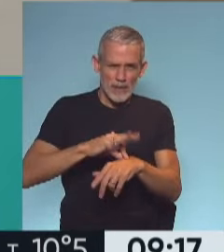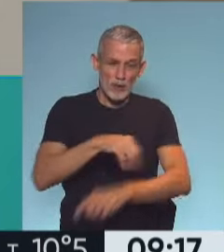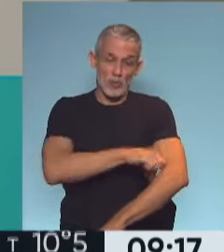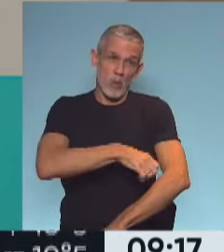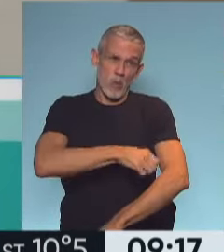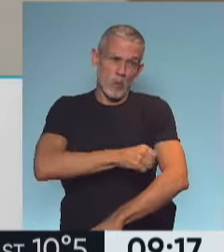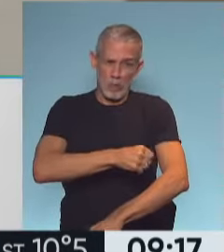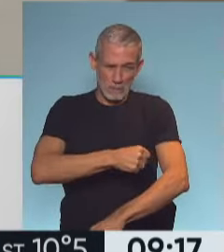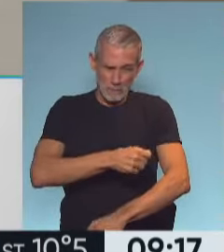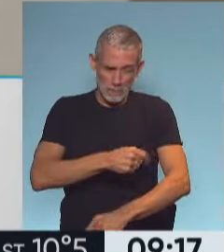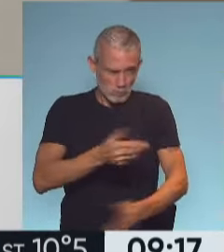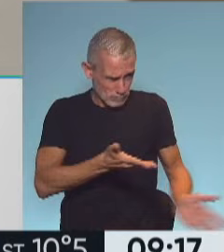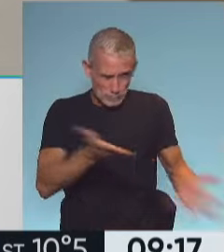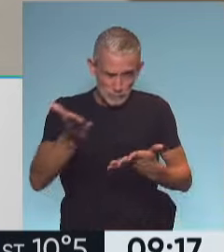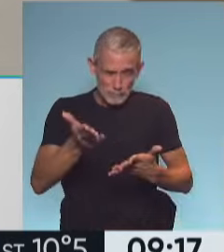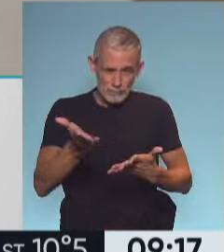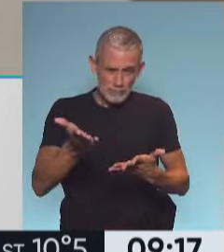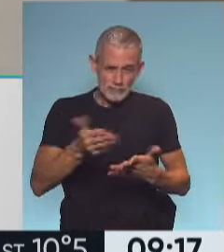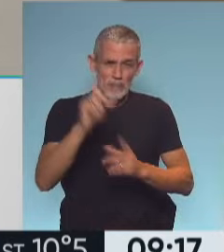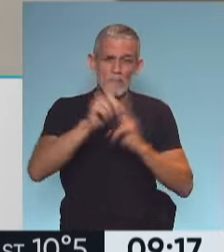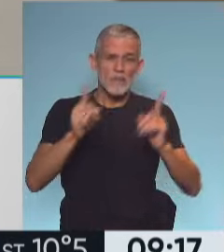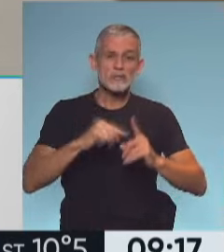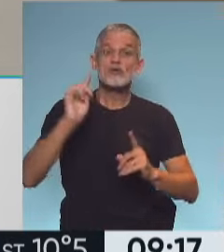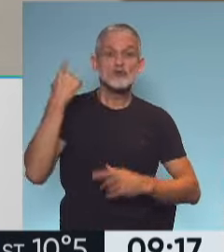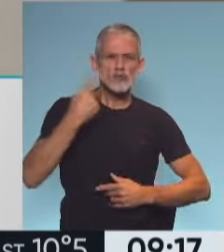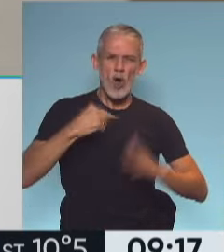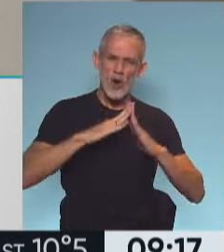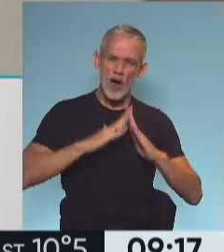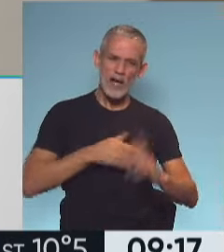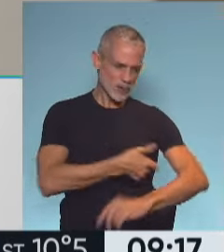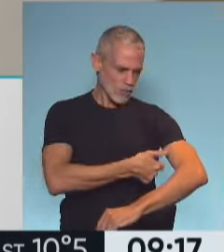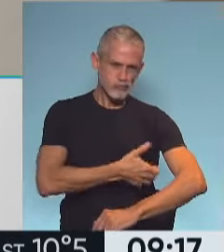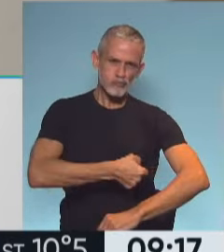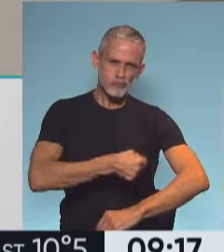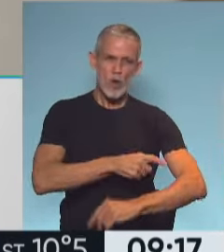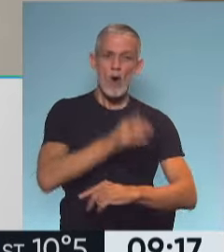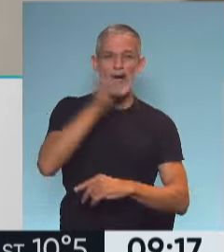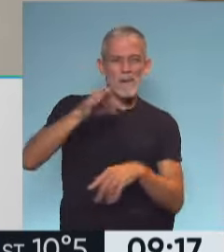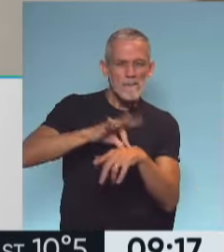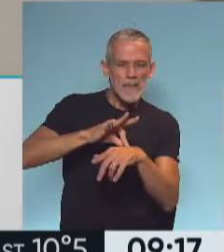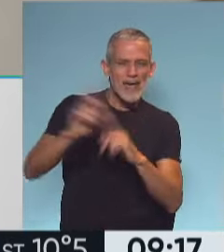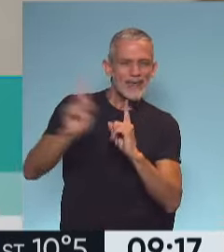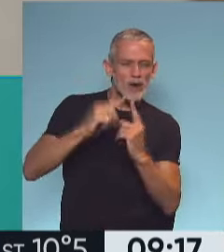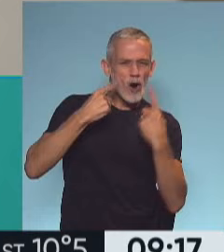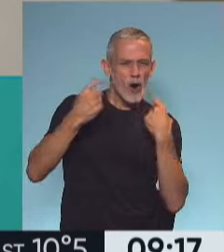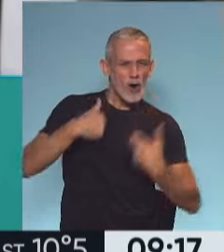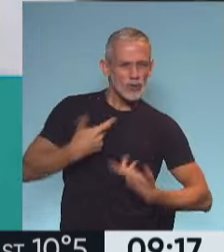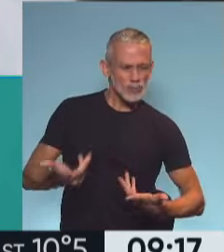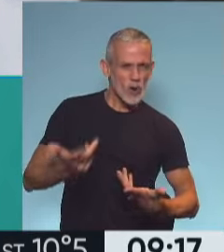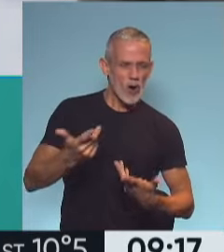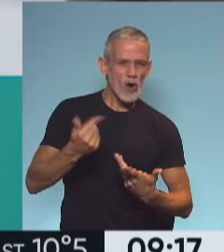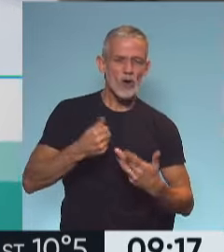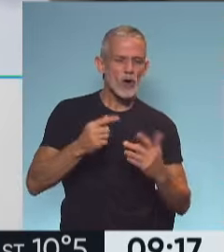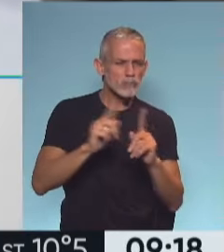Y hay que instar a que el paciente se automonitoree en domicilio, que vaya a los controles médicos y que tenga un